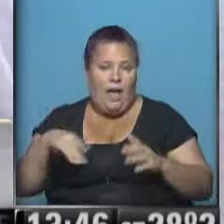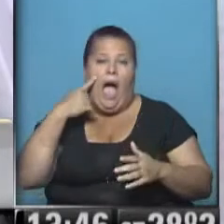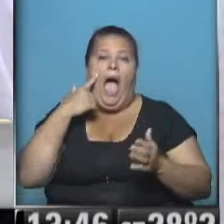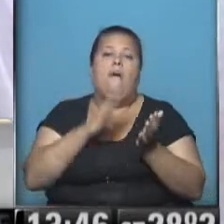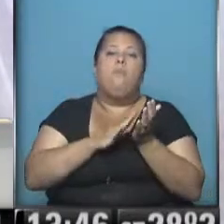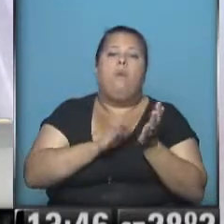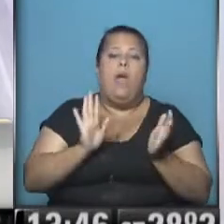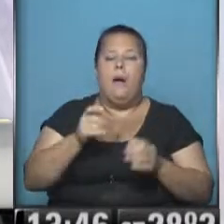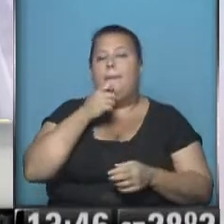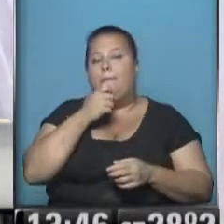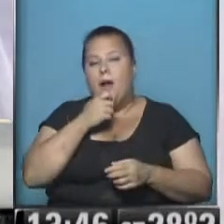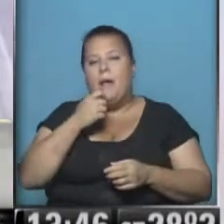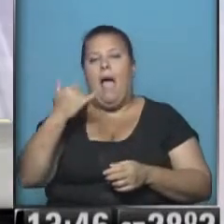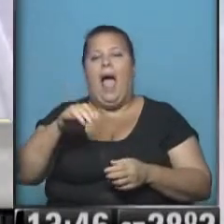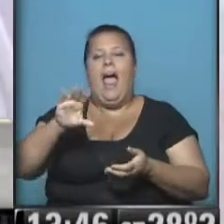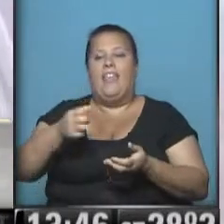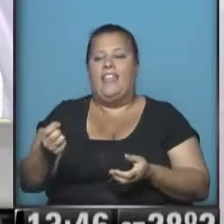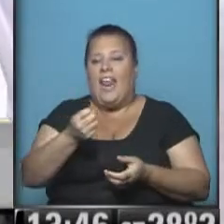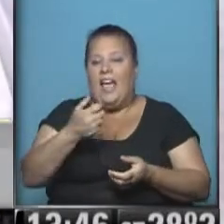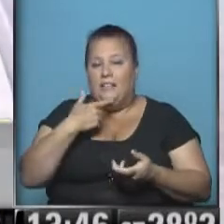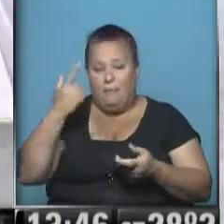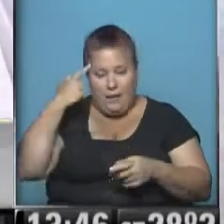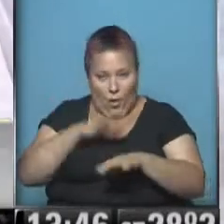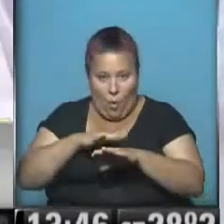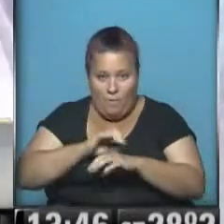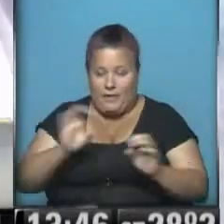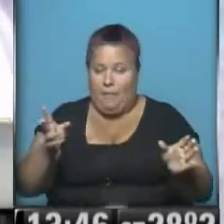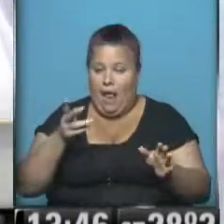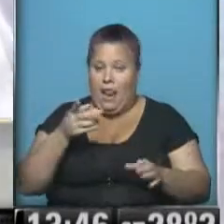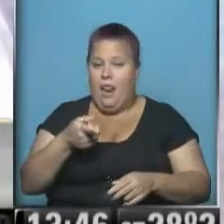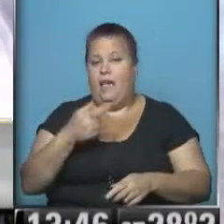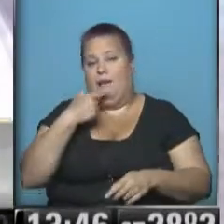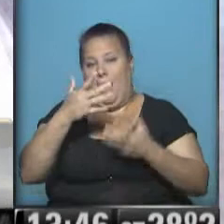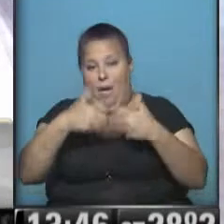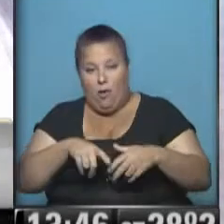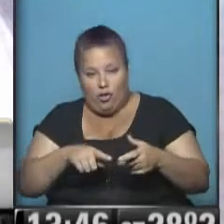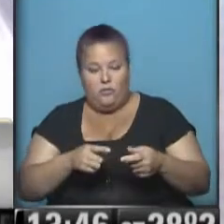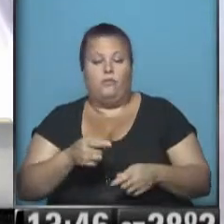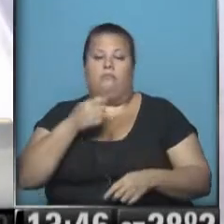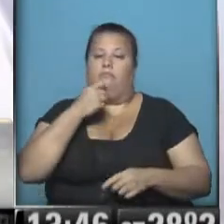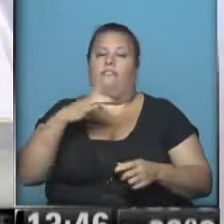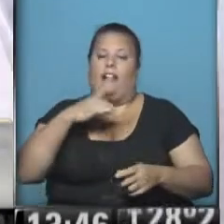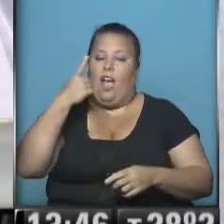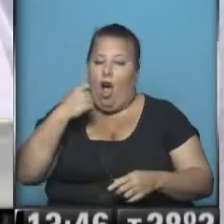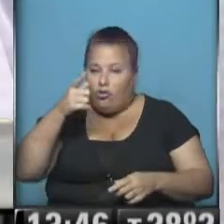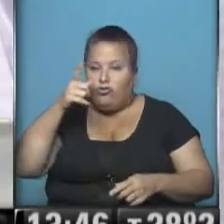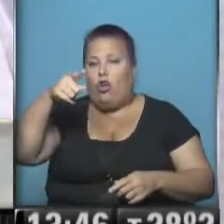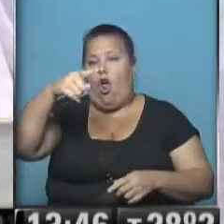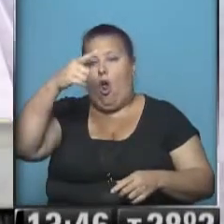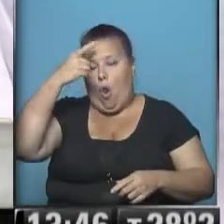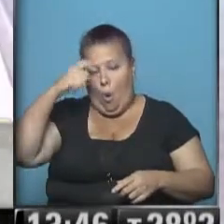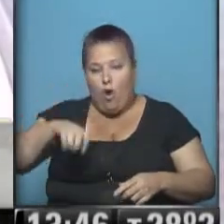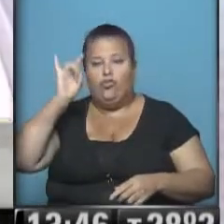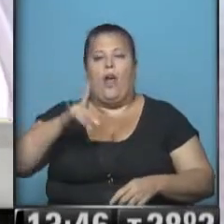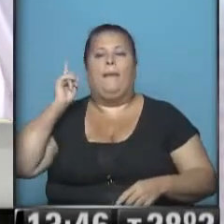probar, si uno tiene un poco de detergente en la mano, ya está cometiendo un delito para este proyecto, sin control de los jueces. Se lo puede tener